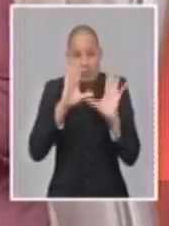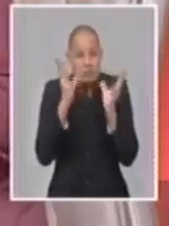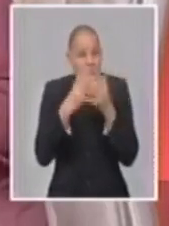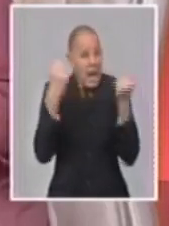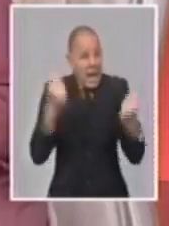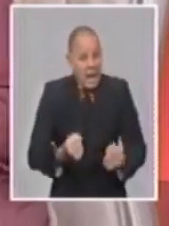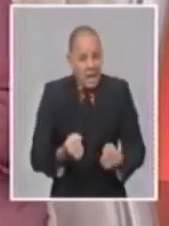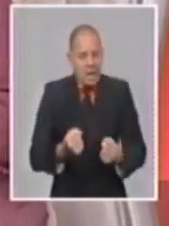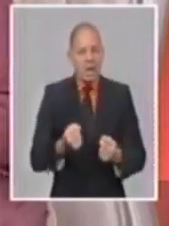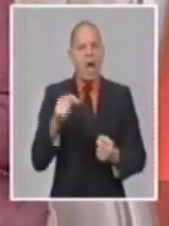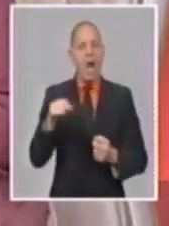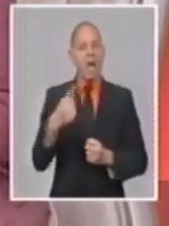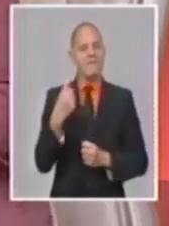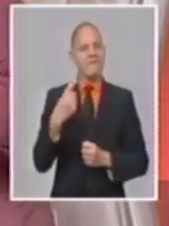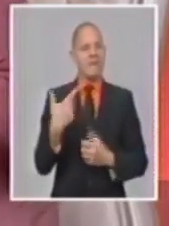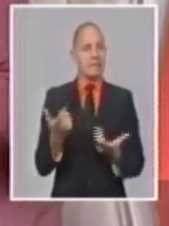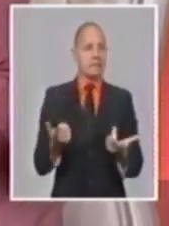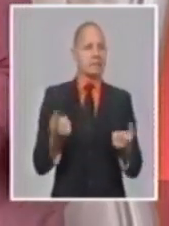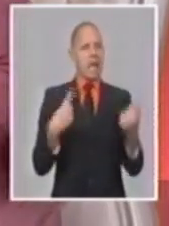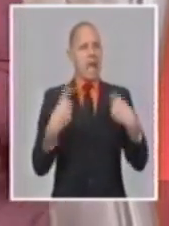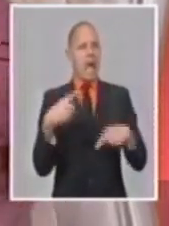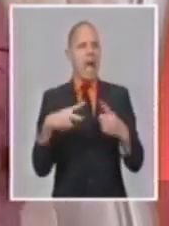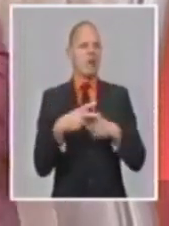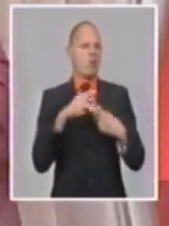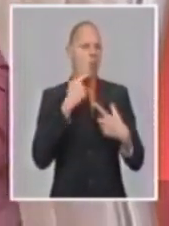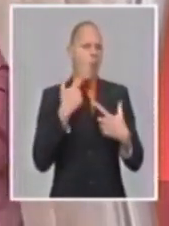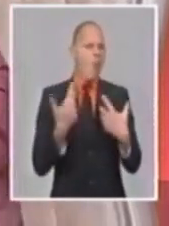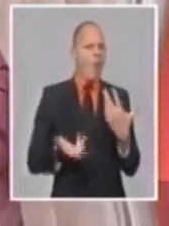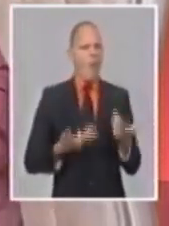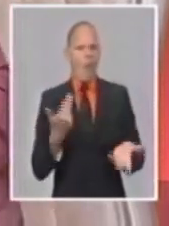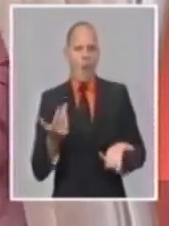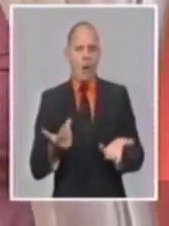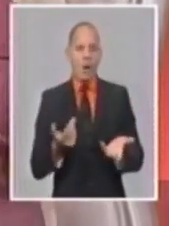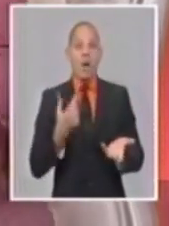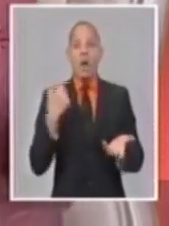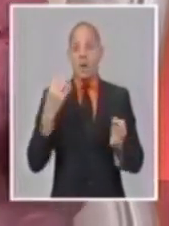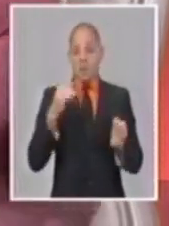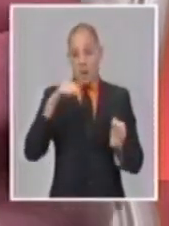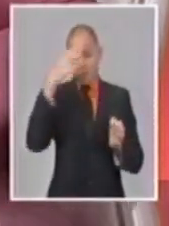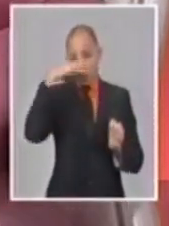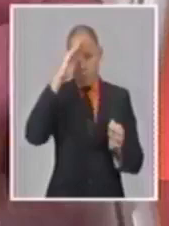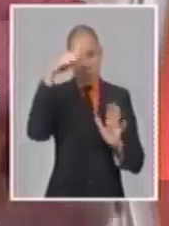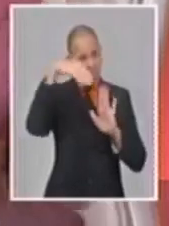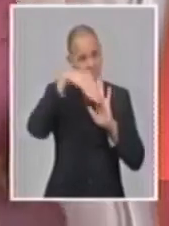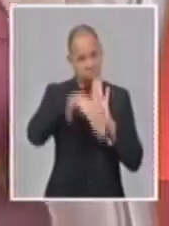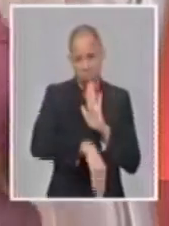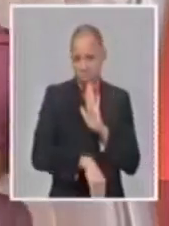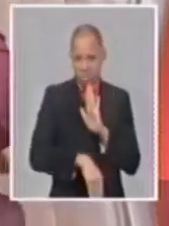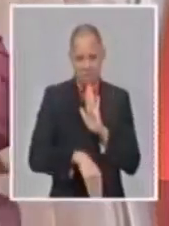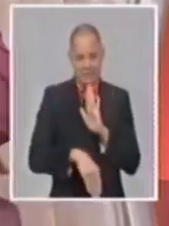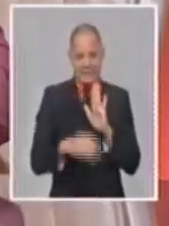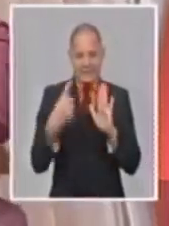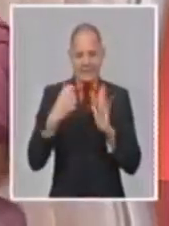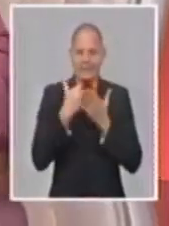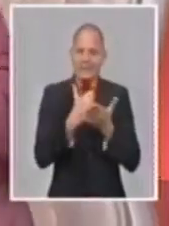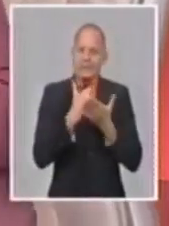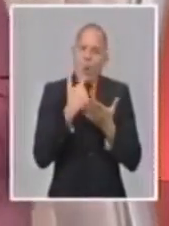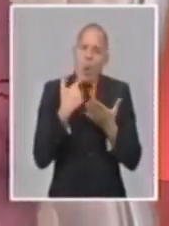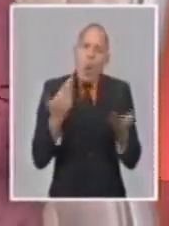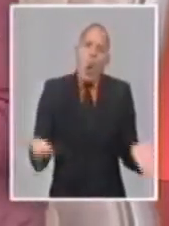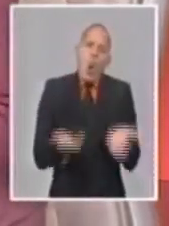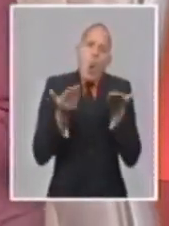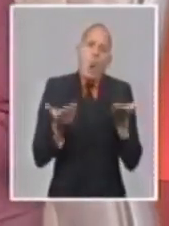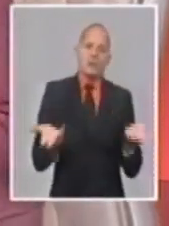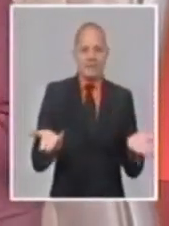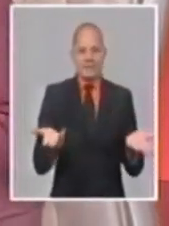aplicar un grupo de medidas que lográramos también impulsar la economía y al propio tiempo lograr el saneamiento